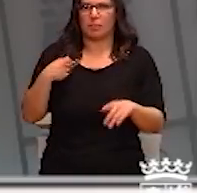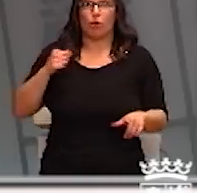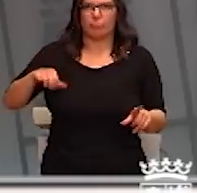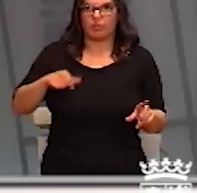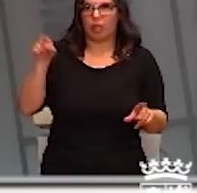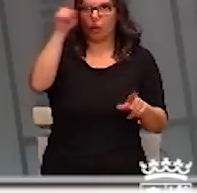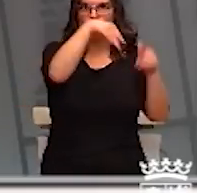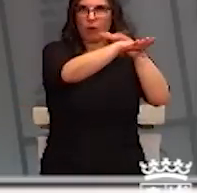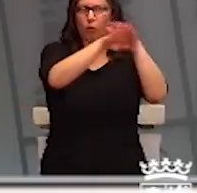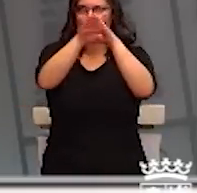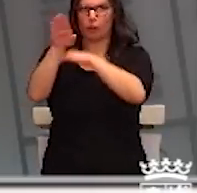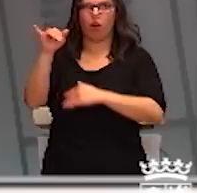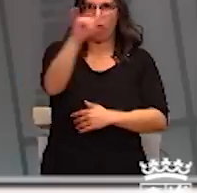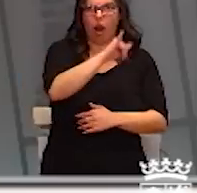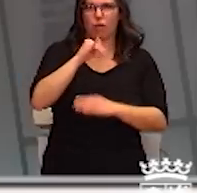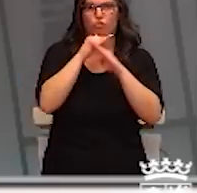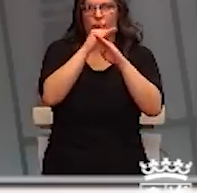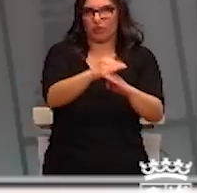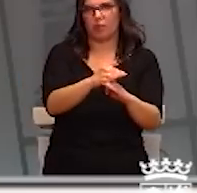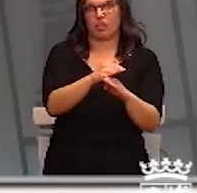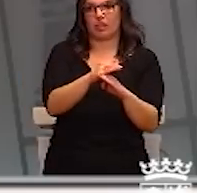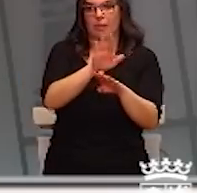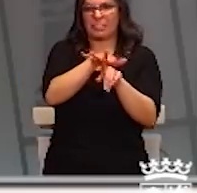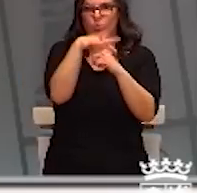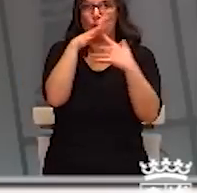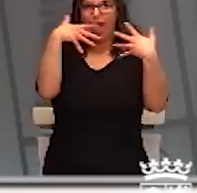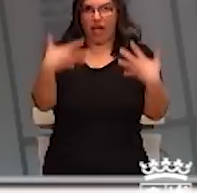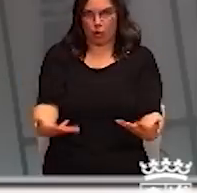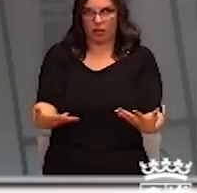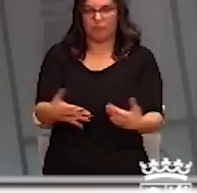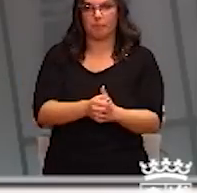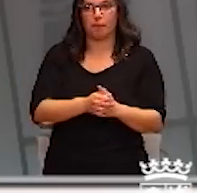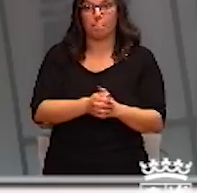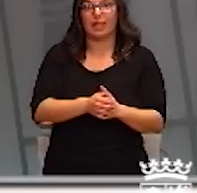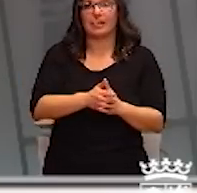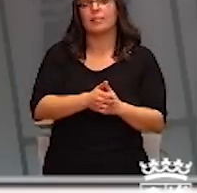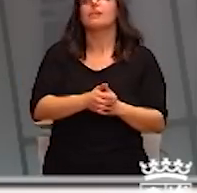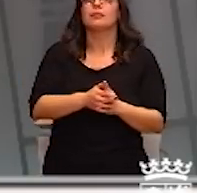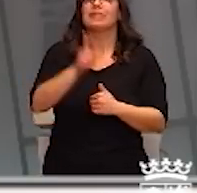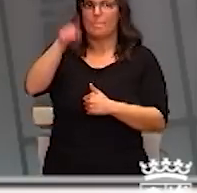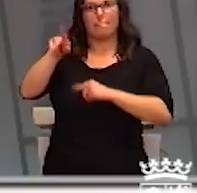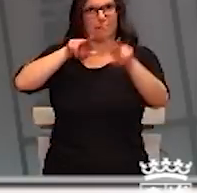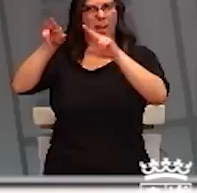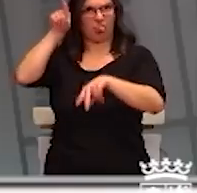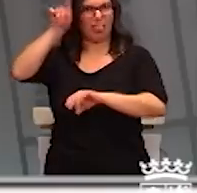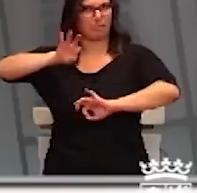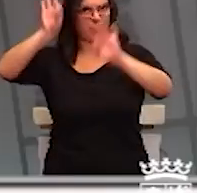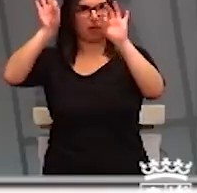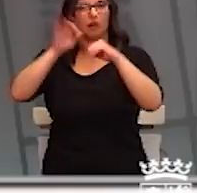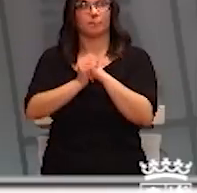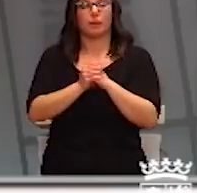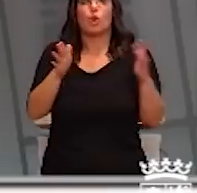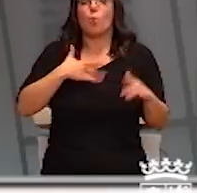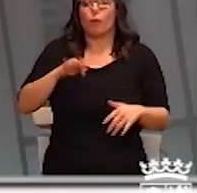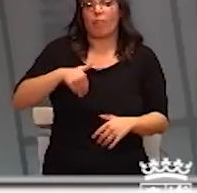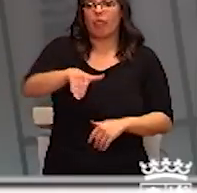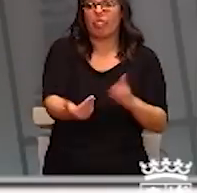los hospitales, hay suficiente para dar respuesta a la situación que tenemos ahora, incluida Miranda. Pero esto no quiere decir